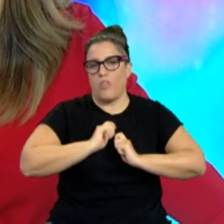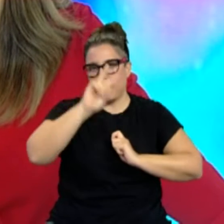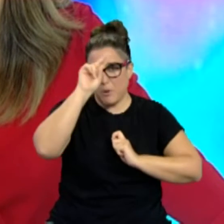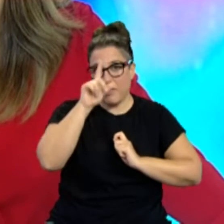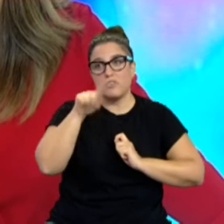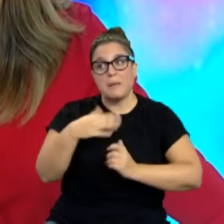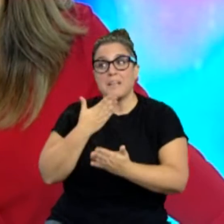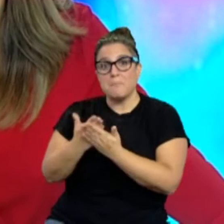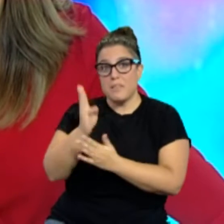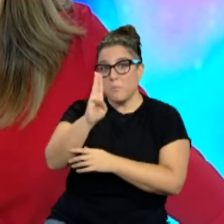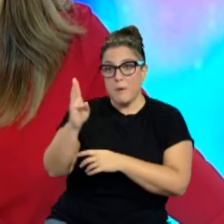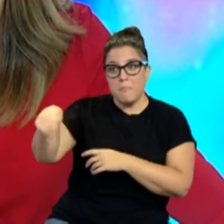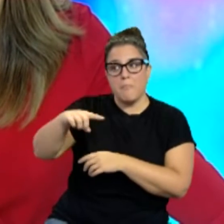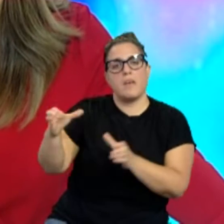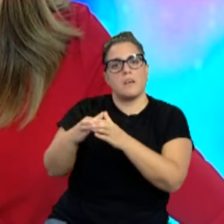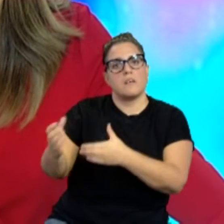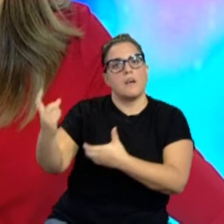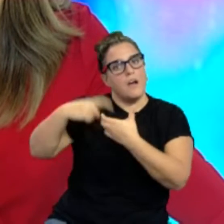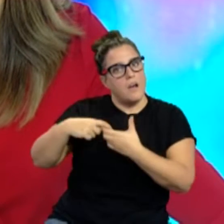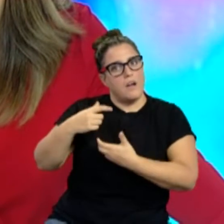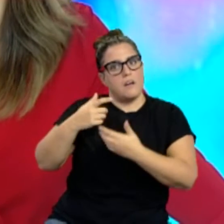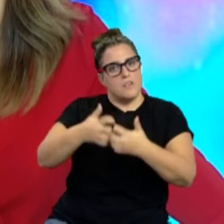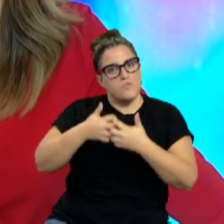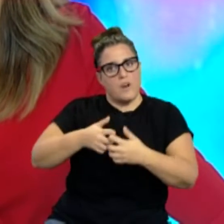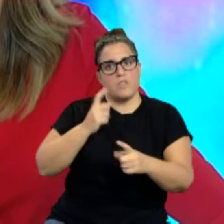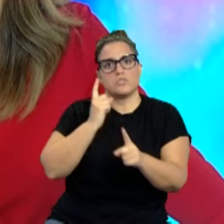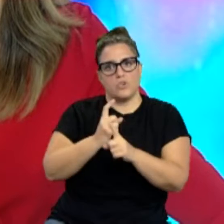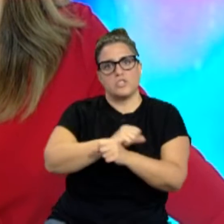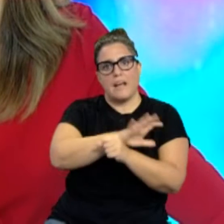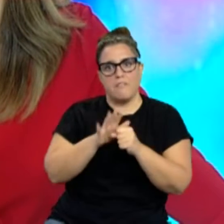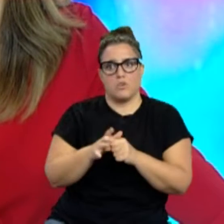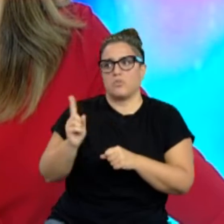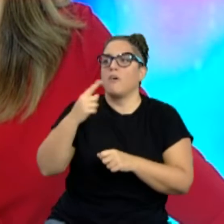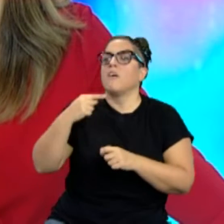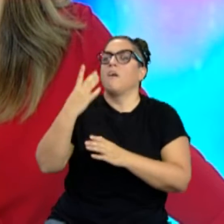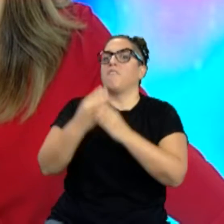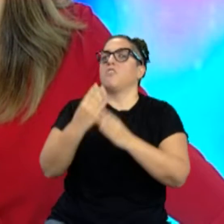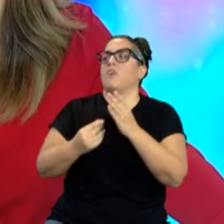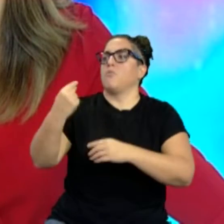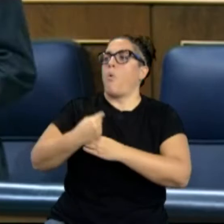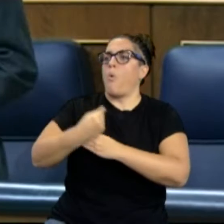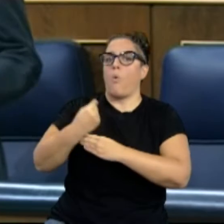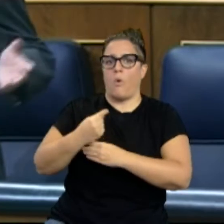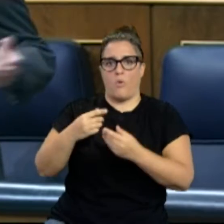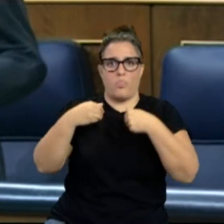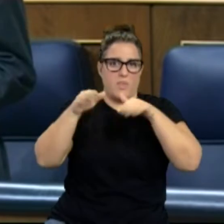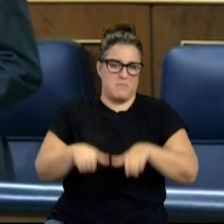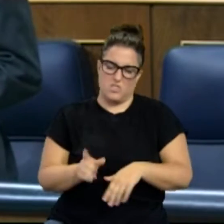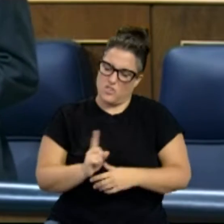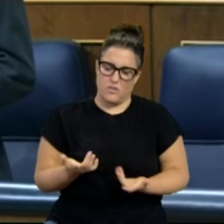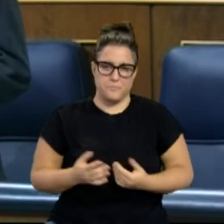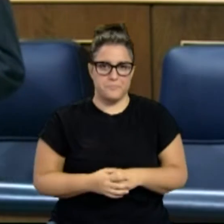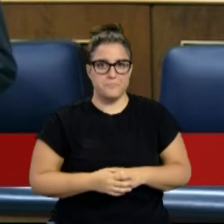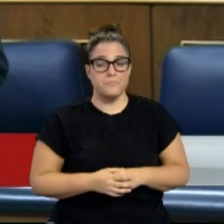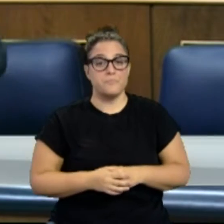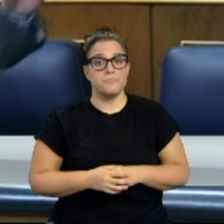Partido Popular que se una a los esfuerzos de combatir el virus y no a señalar errores después de que hayan pedido su dimensión. Una situación que